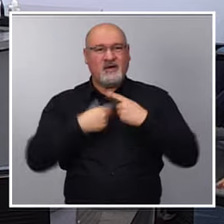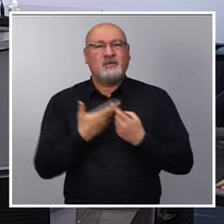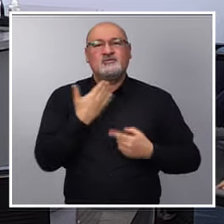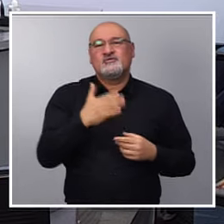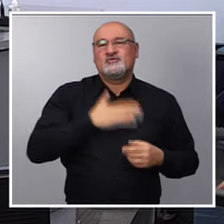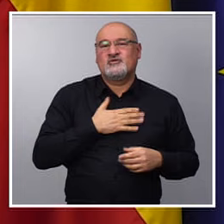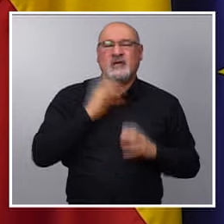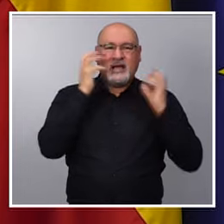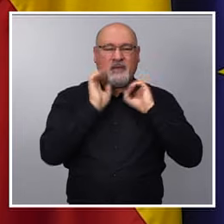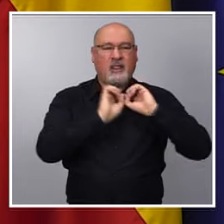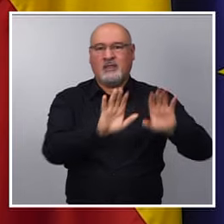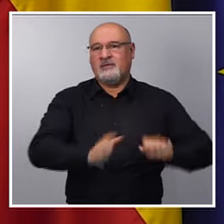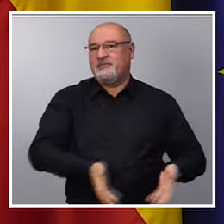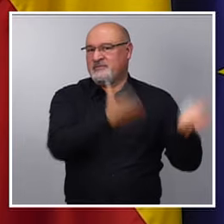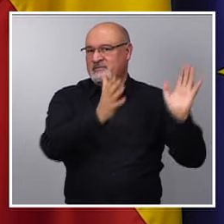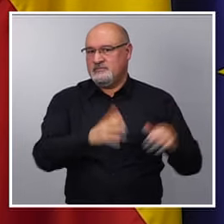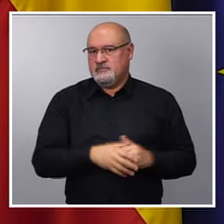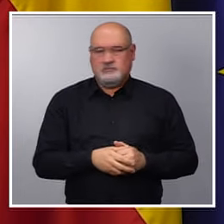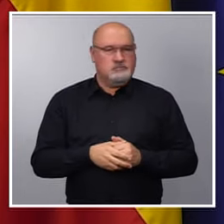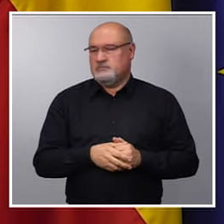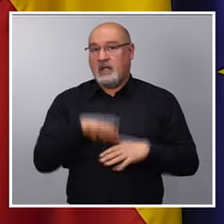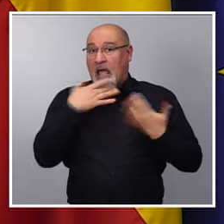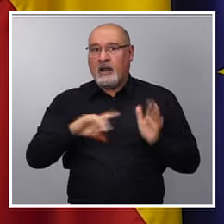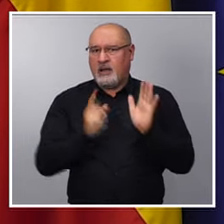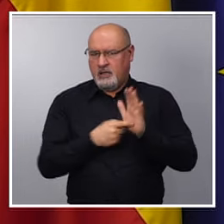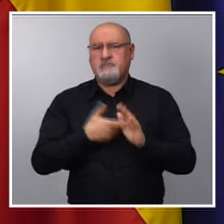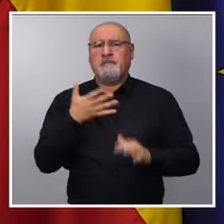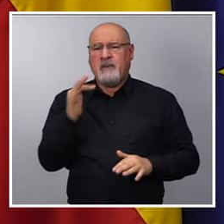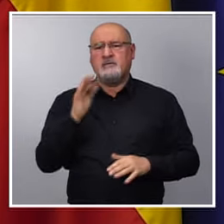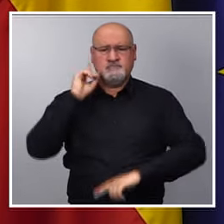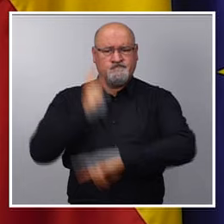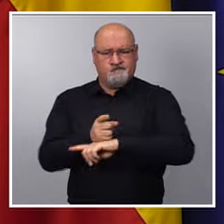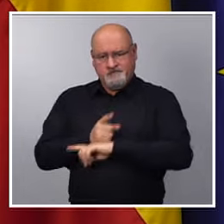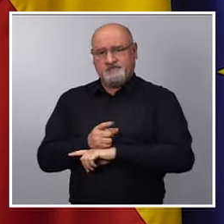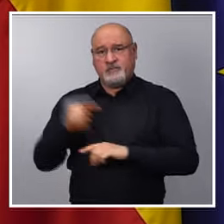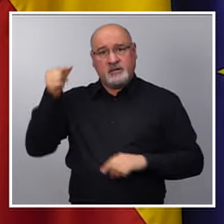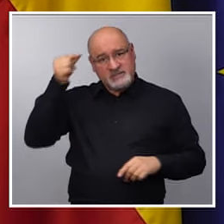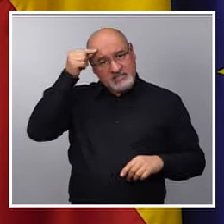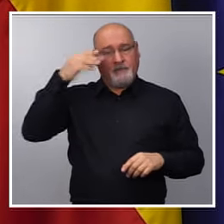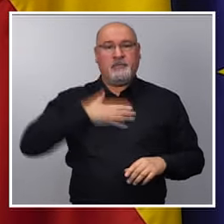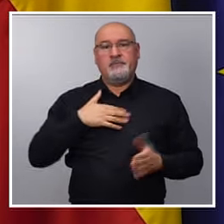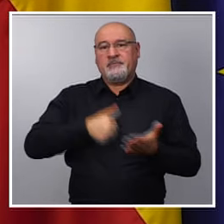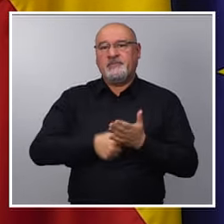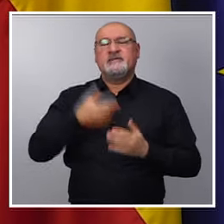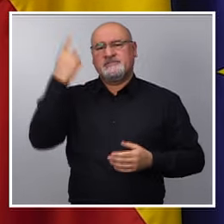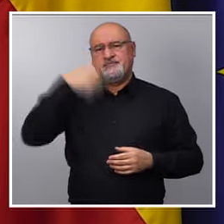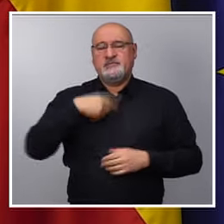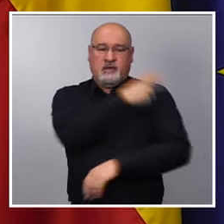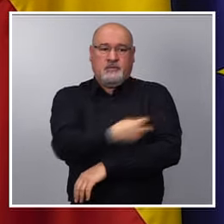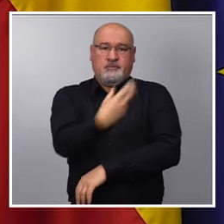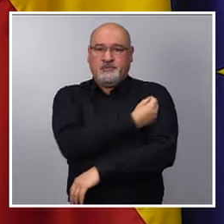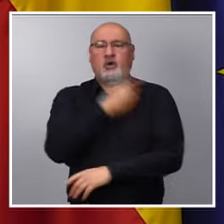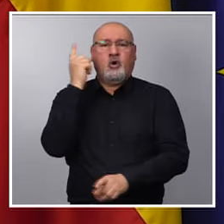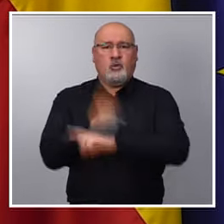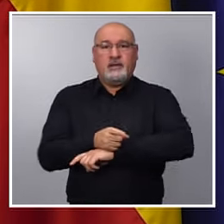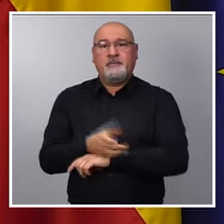animales y gracias a esta ley, gracias a la identificación obligatoria, a la vacunación obligatoria y también al hecho de que la cría tenga que